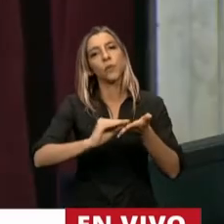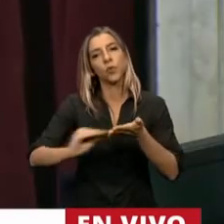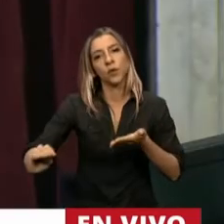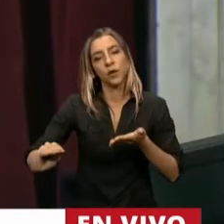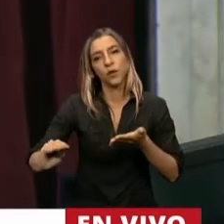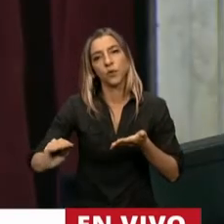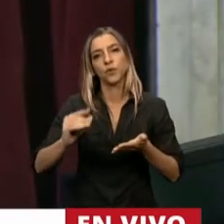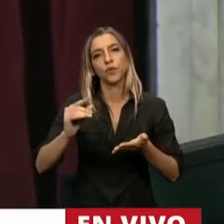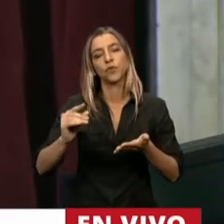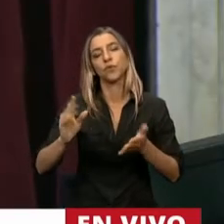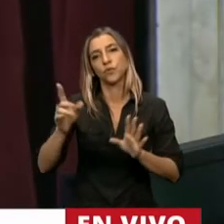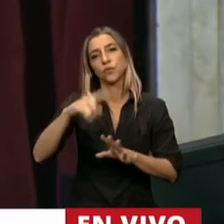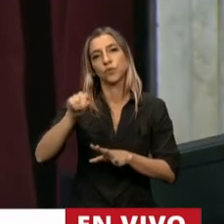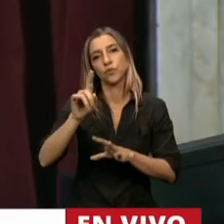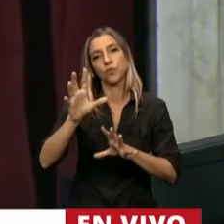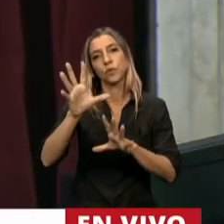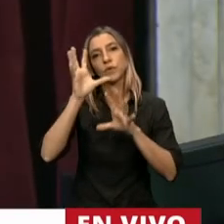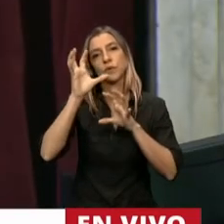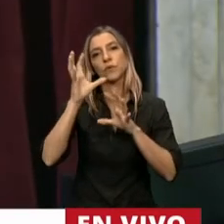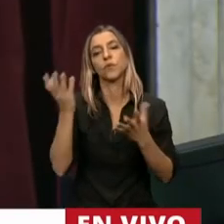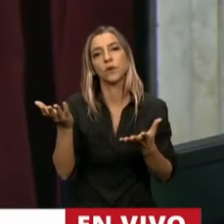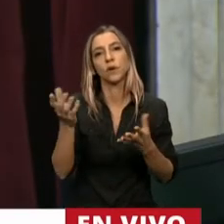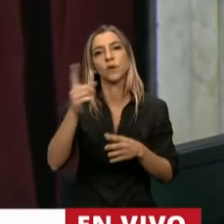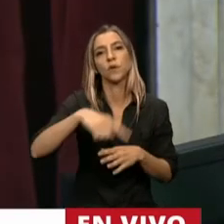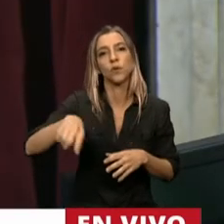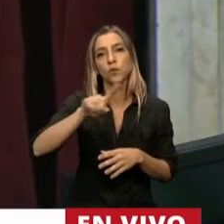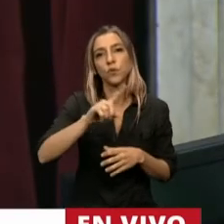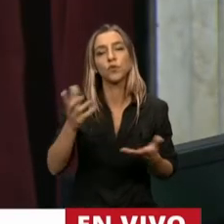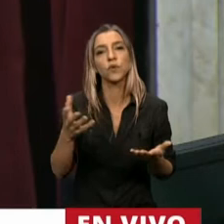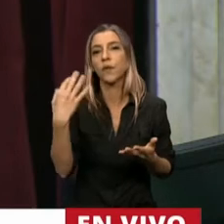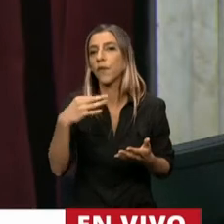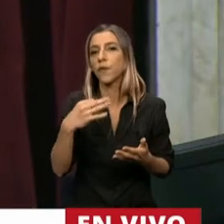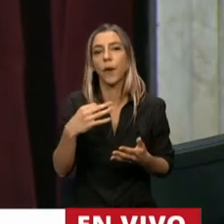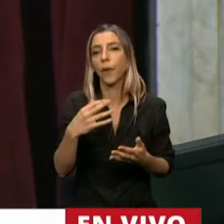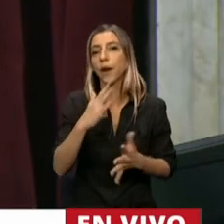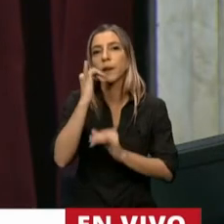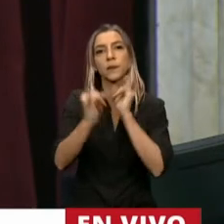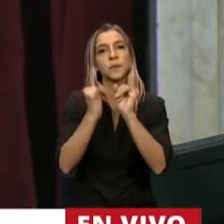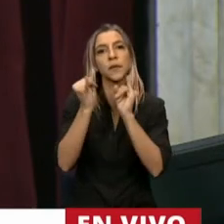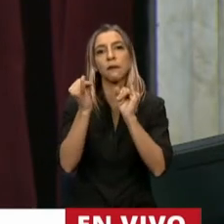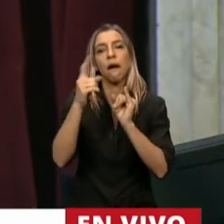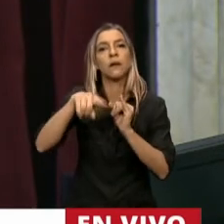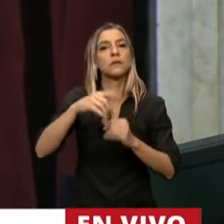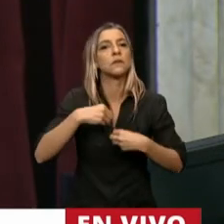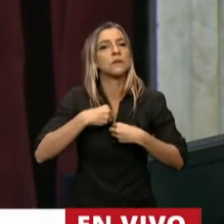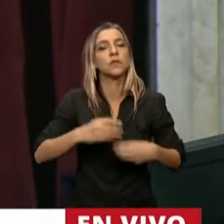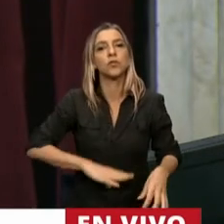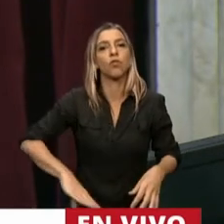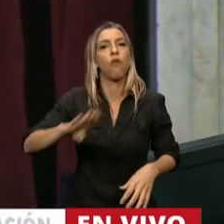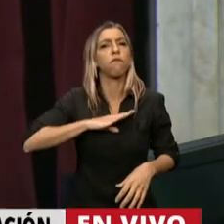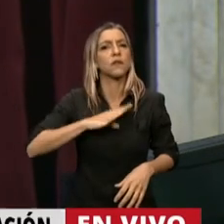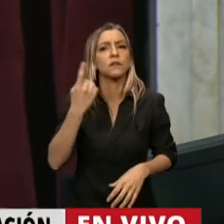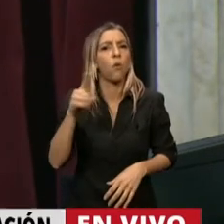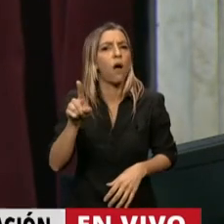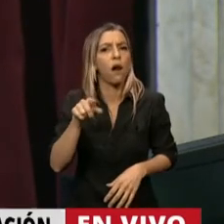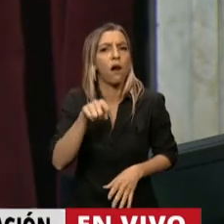las cuestiones de privilegio lo primero que tienen que mencionar es el agravio a ustedes como diputados, para que quede claro cuál es el agravio.